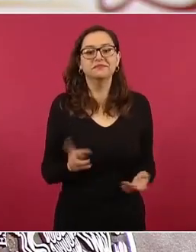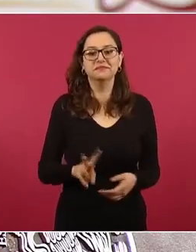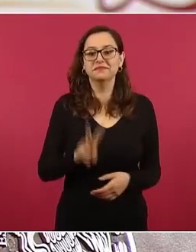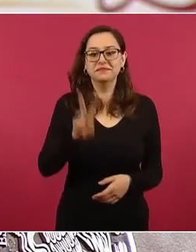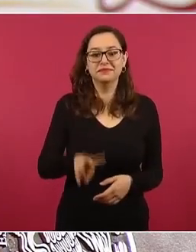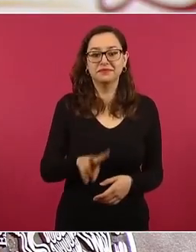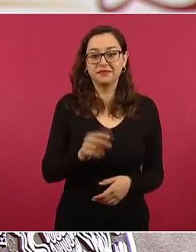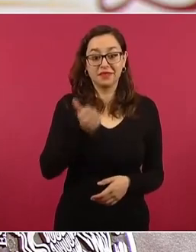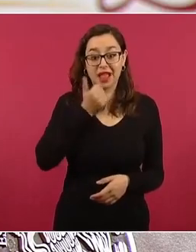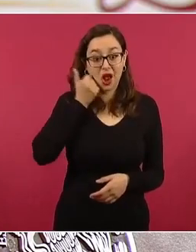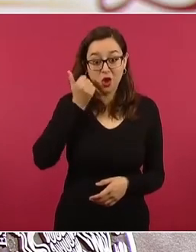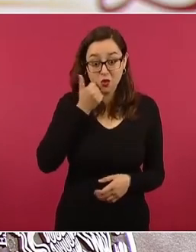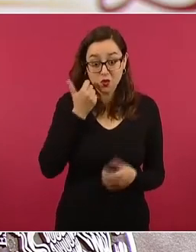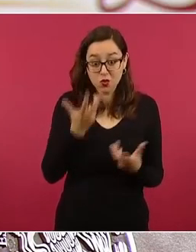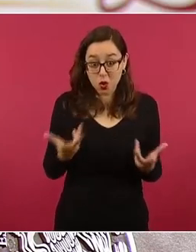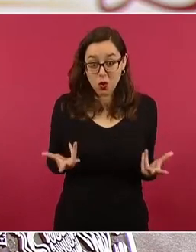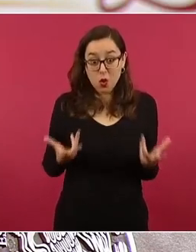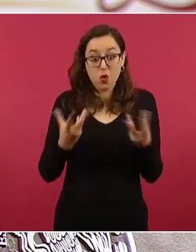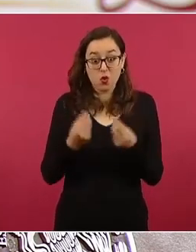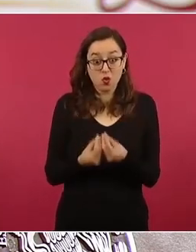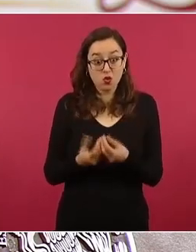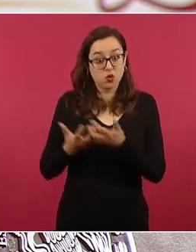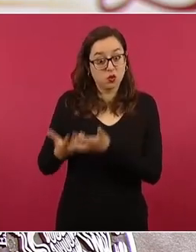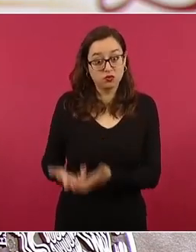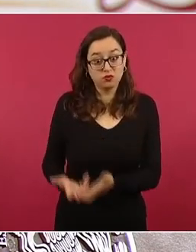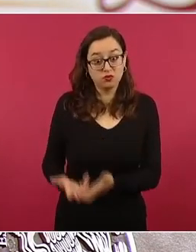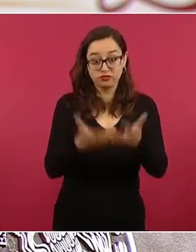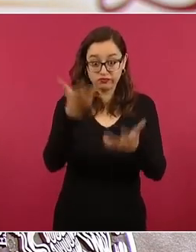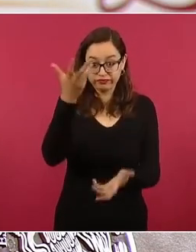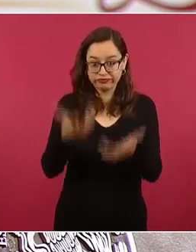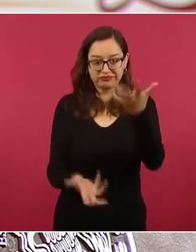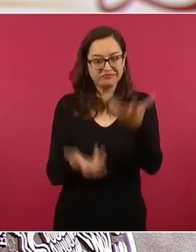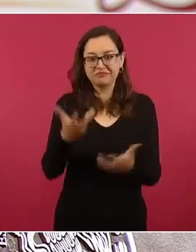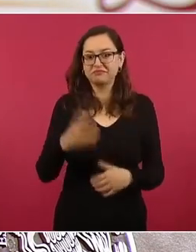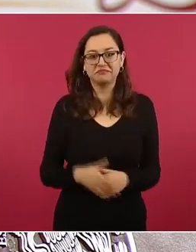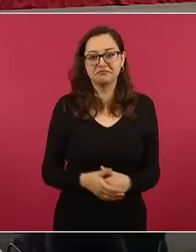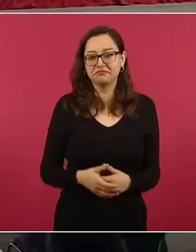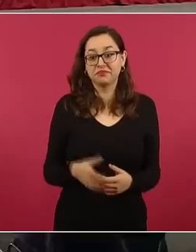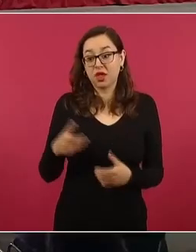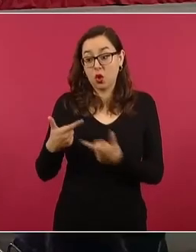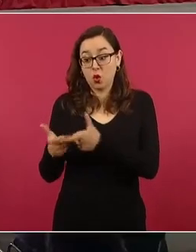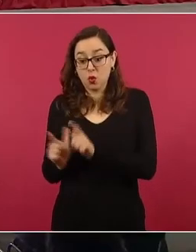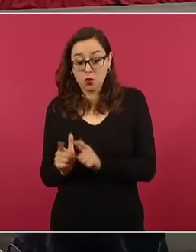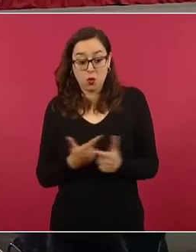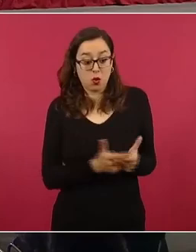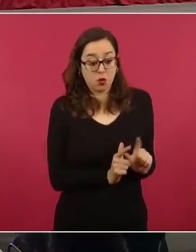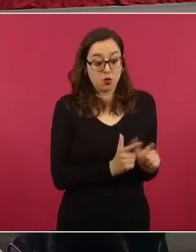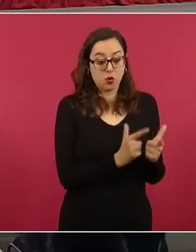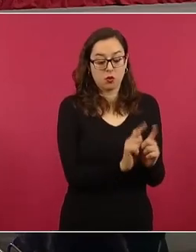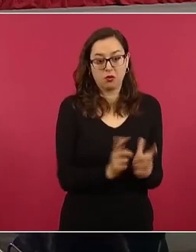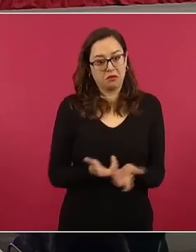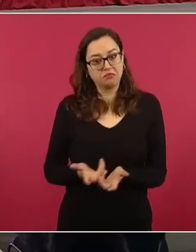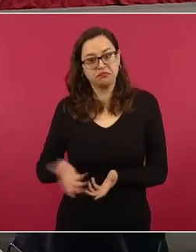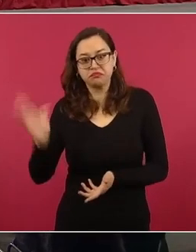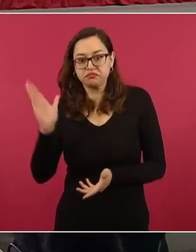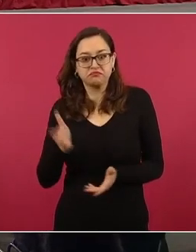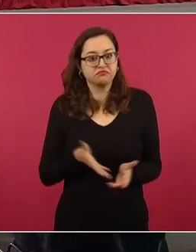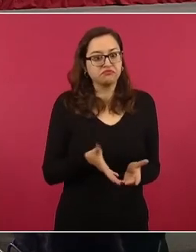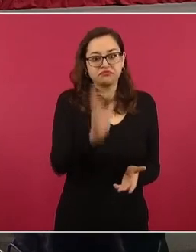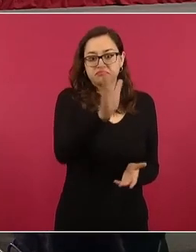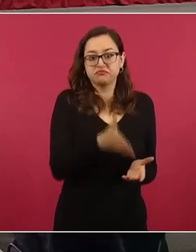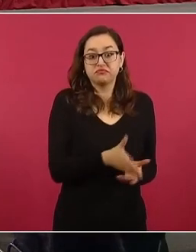estuvieron juntos después de su salida de la terminal de camiones de Iguala en los cinco autobuses que tomaron rutas